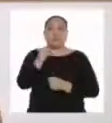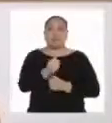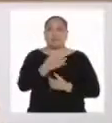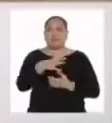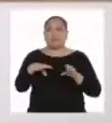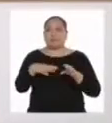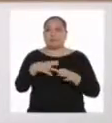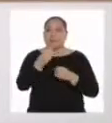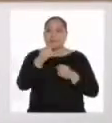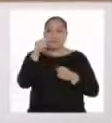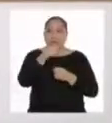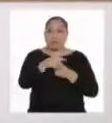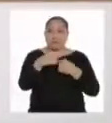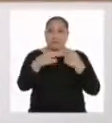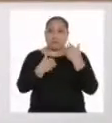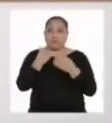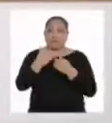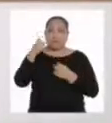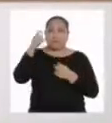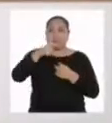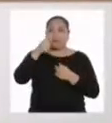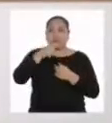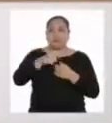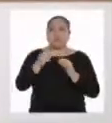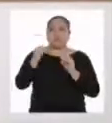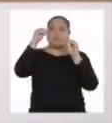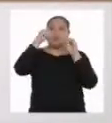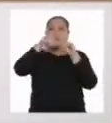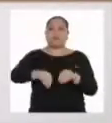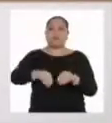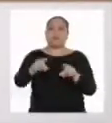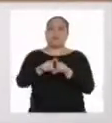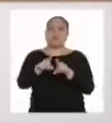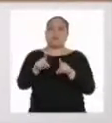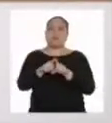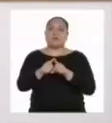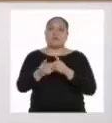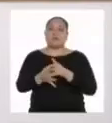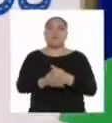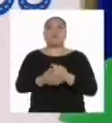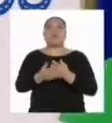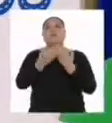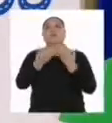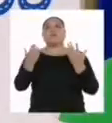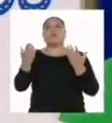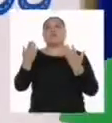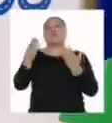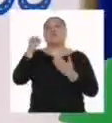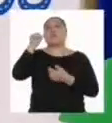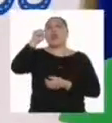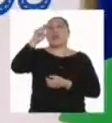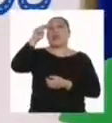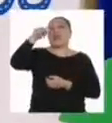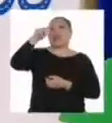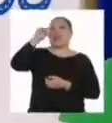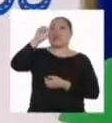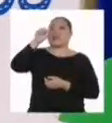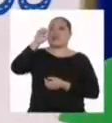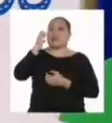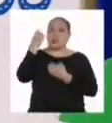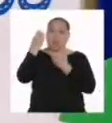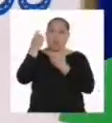exista dicho proceso deben estar presentes también los agentes económicos. ¿Agentes